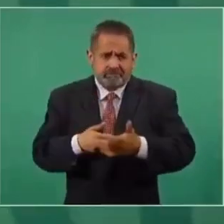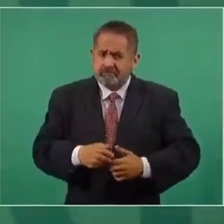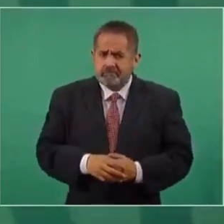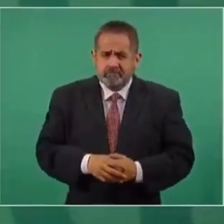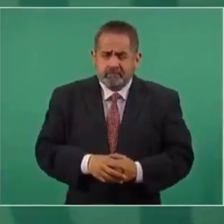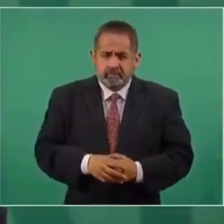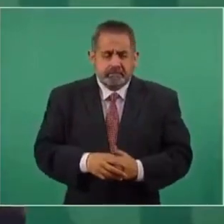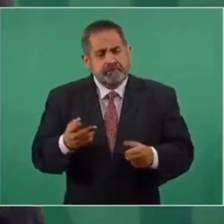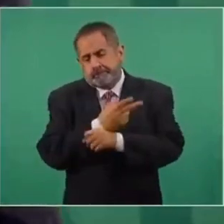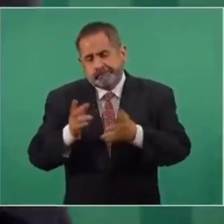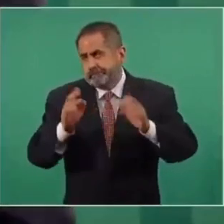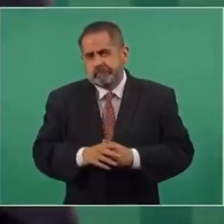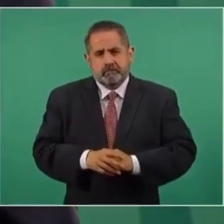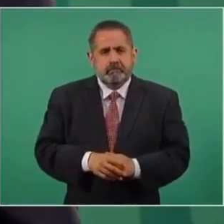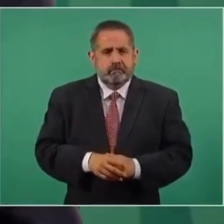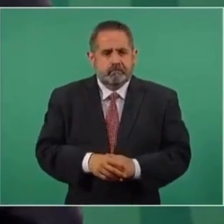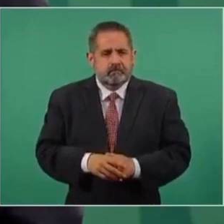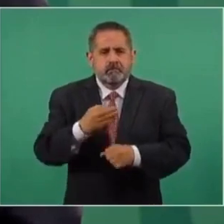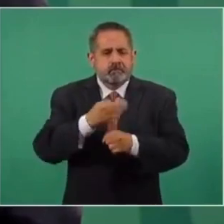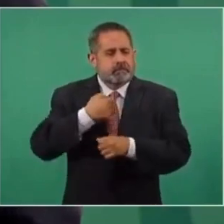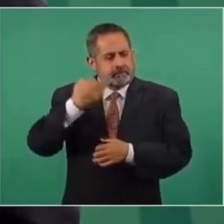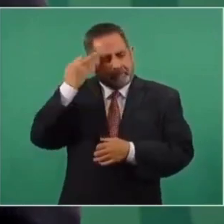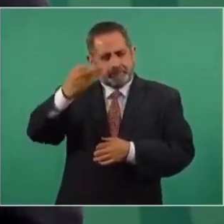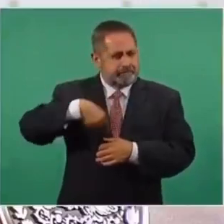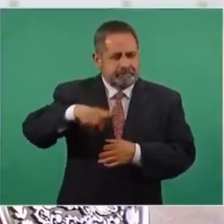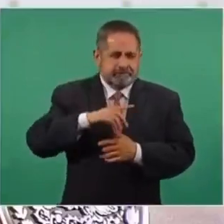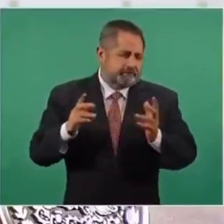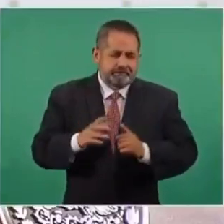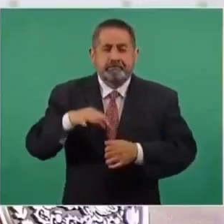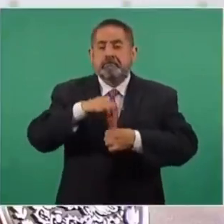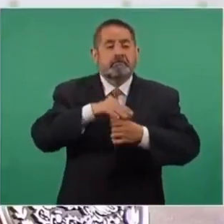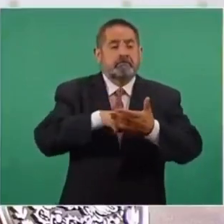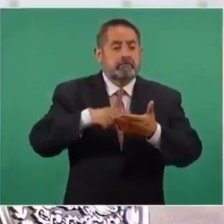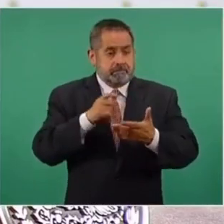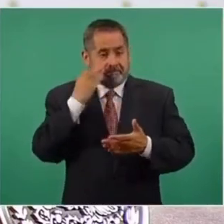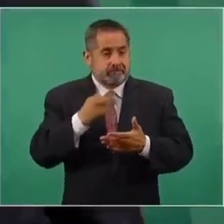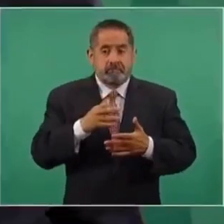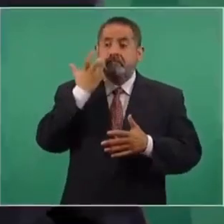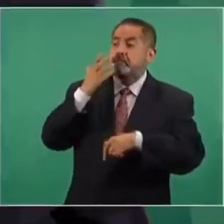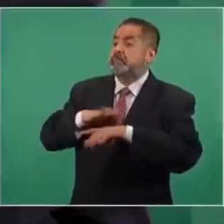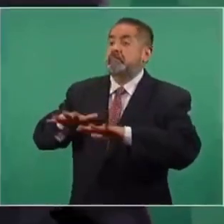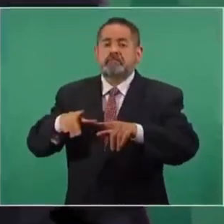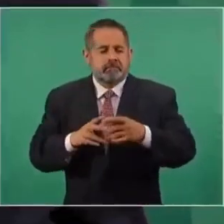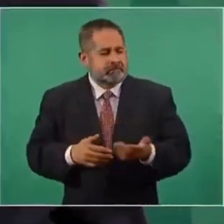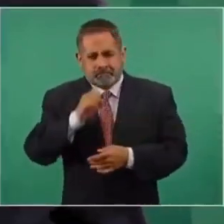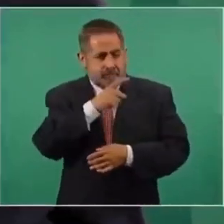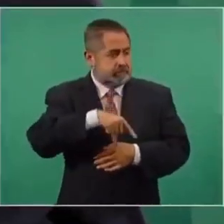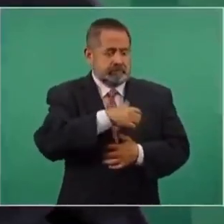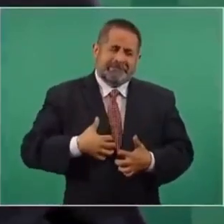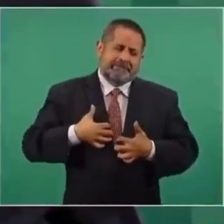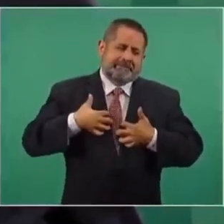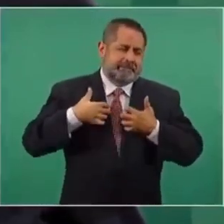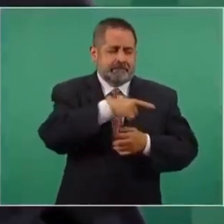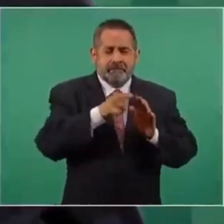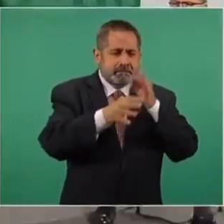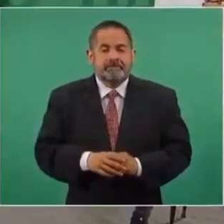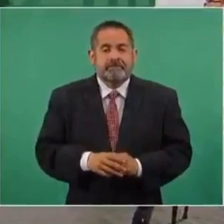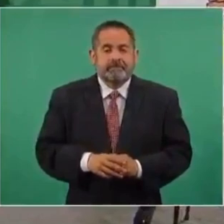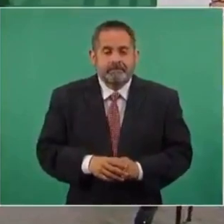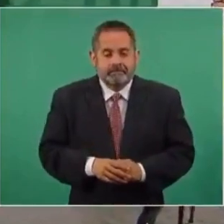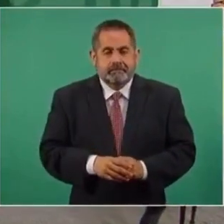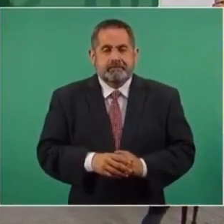víctimas. Lo que pasa que, como estamos en temporada electoral y además están muy molestos nuestros adversarios de los medios,